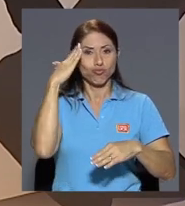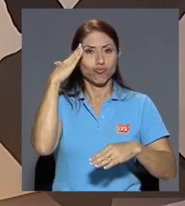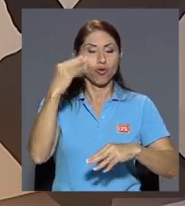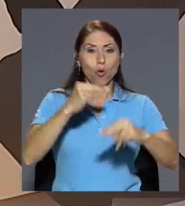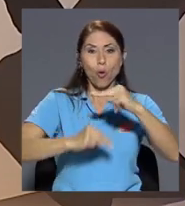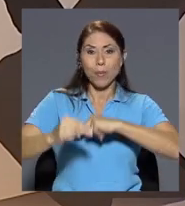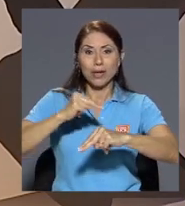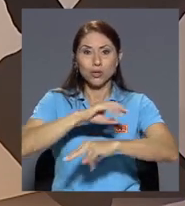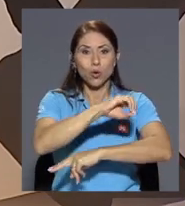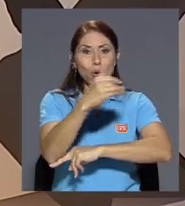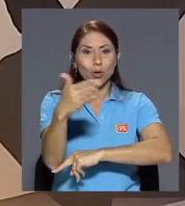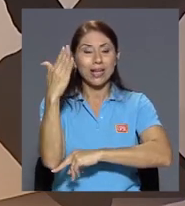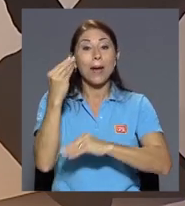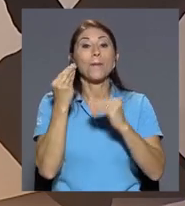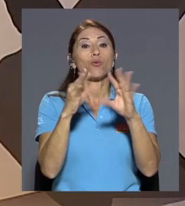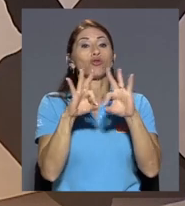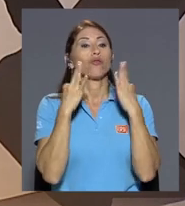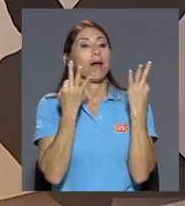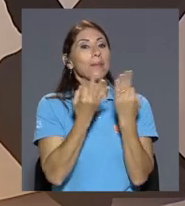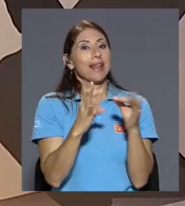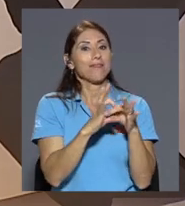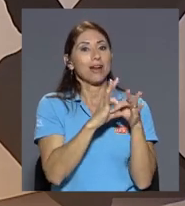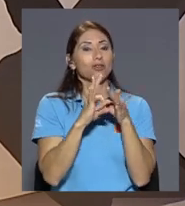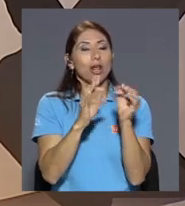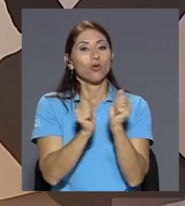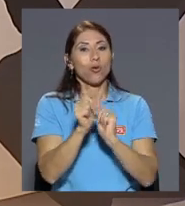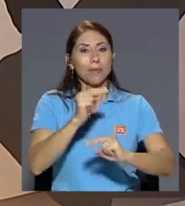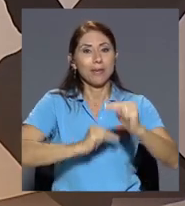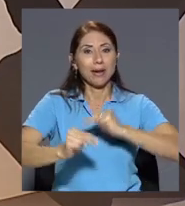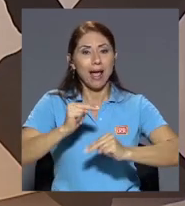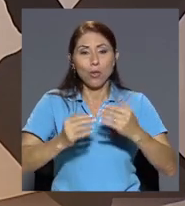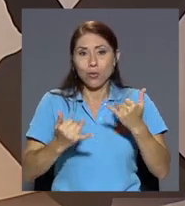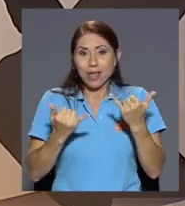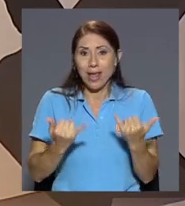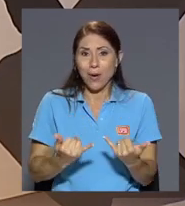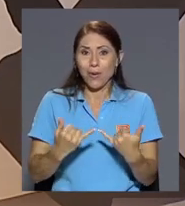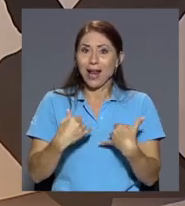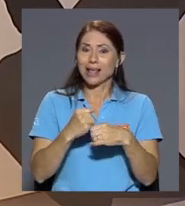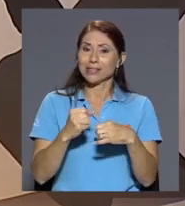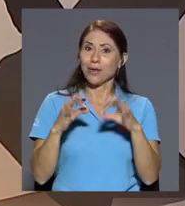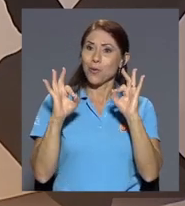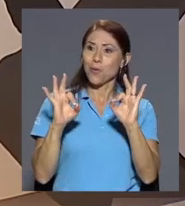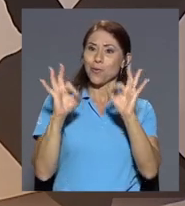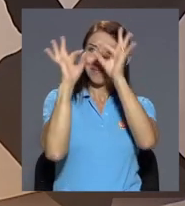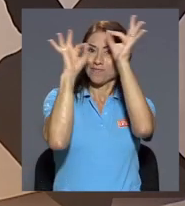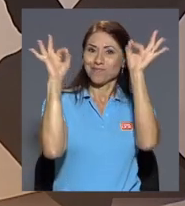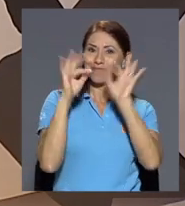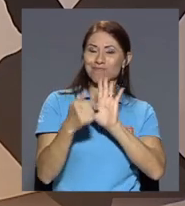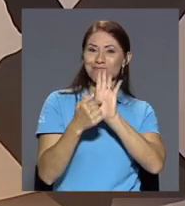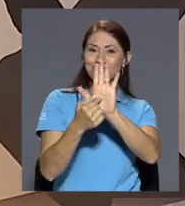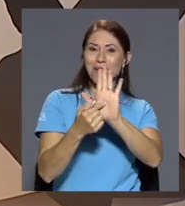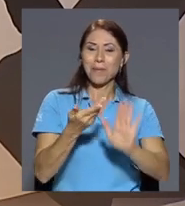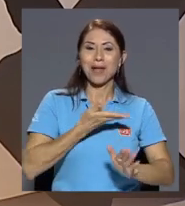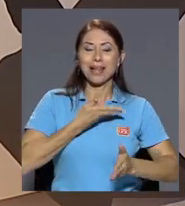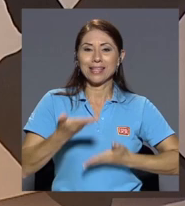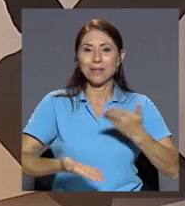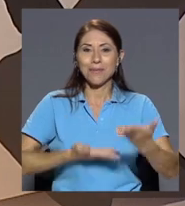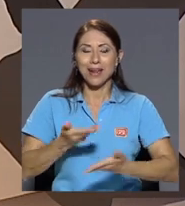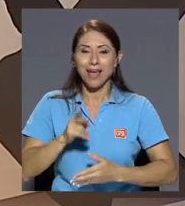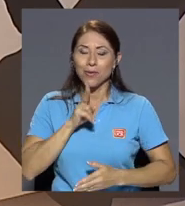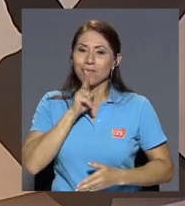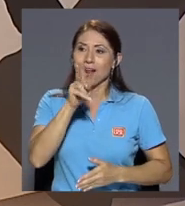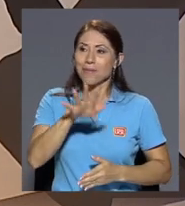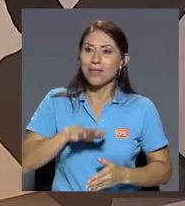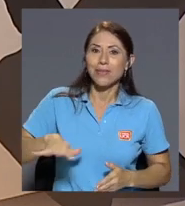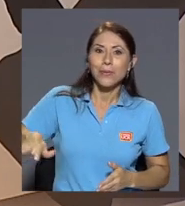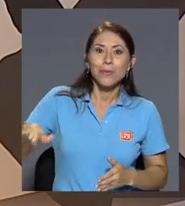familiares que estuvieron relacionados con el mercado y que hoy pone una flor en el ojal para que ese mercado se convierta verdaderamente